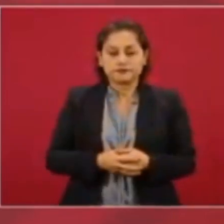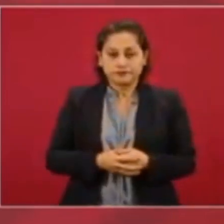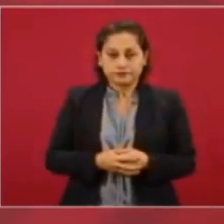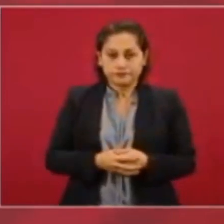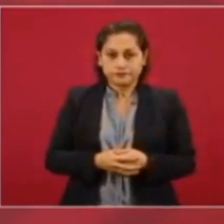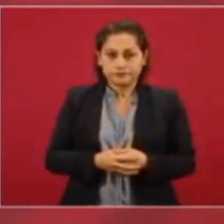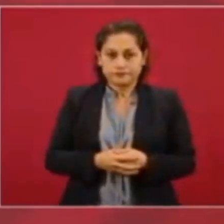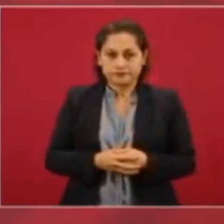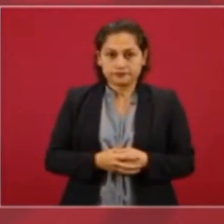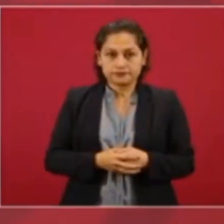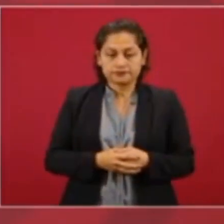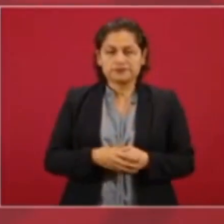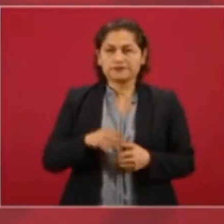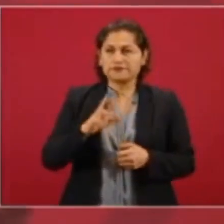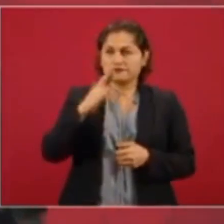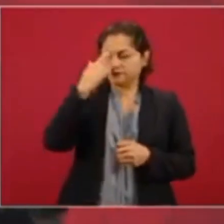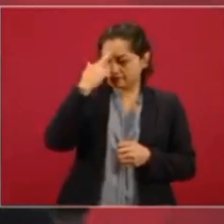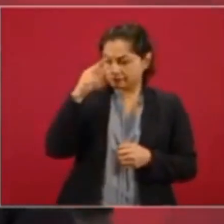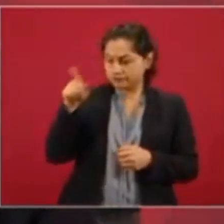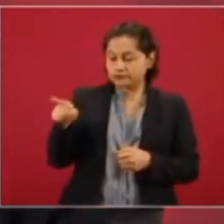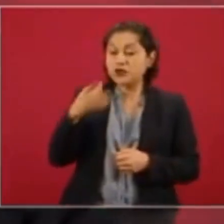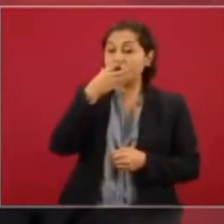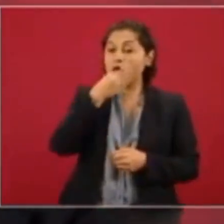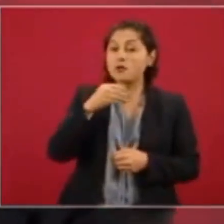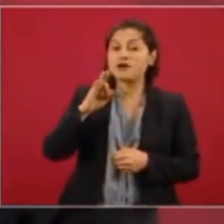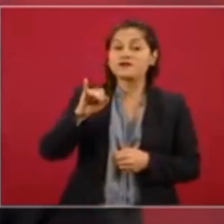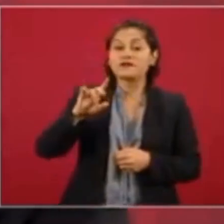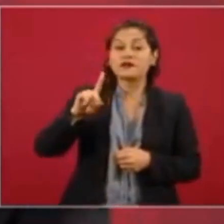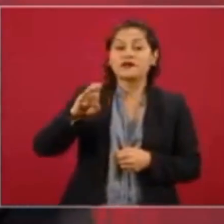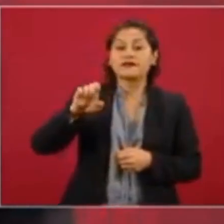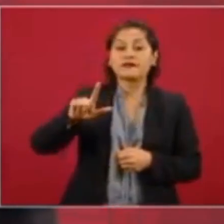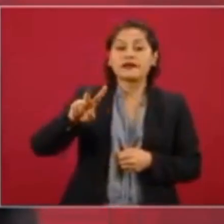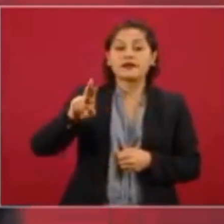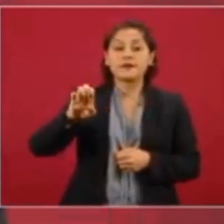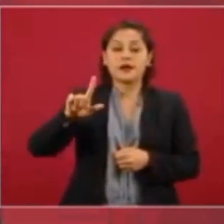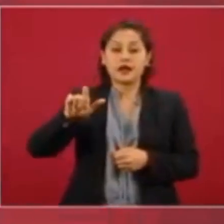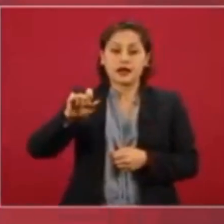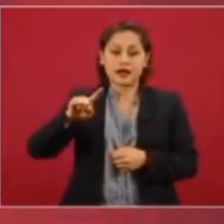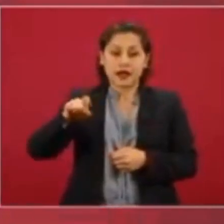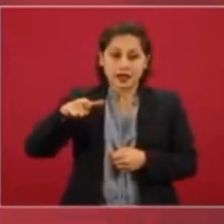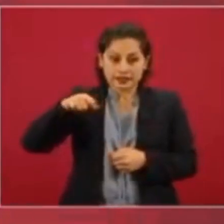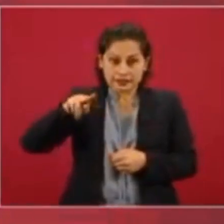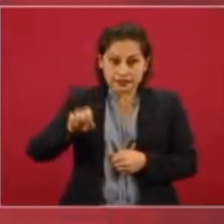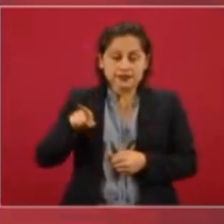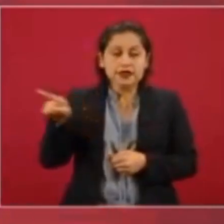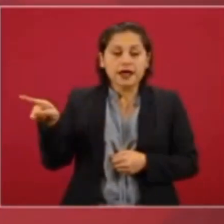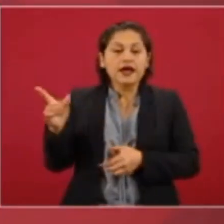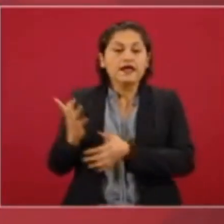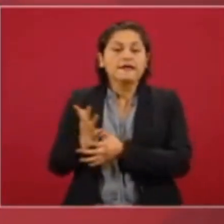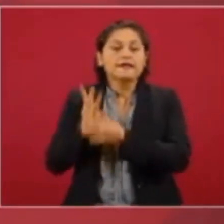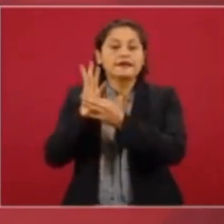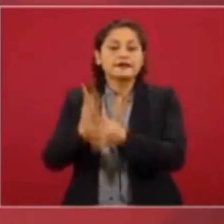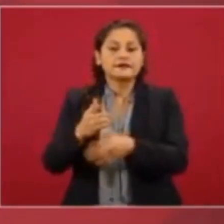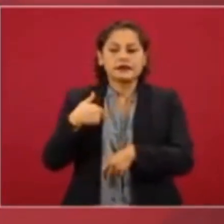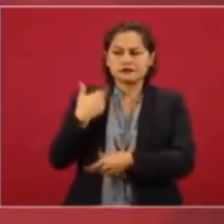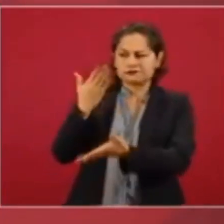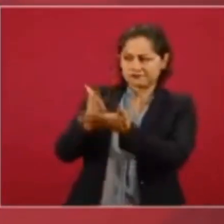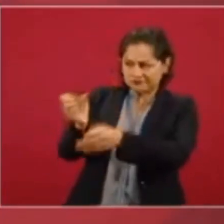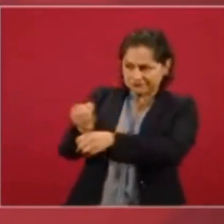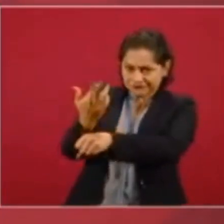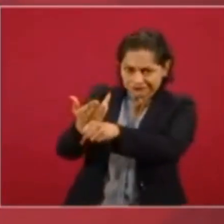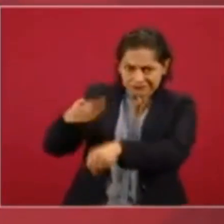Don Fidel Velázquez decía que no iba a gobernación porque en esa secretaría sólo regañaban,